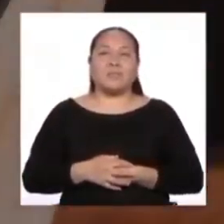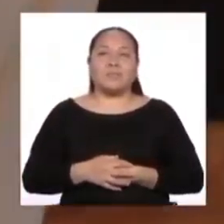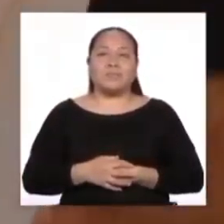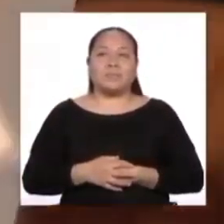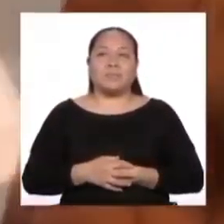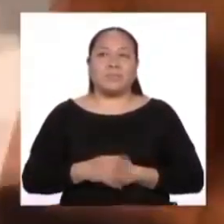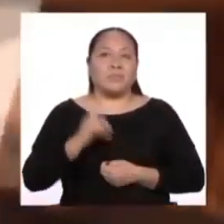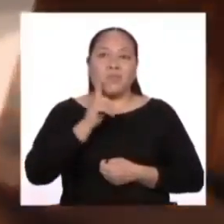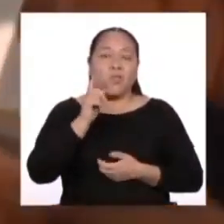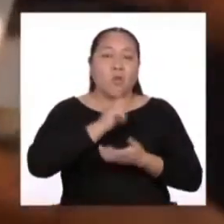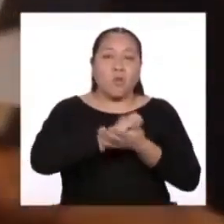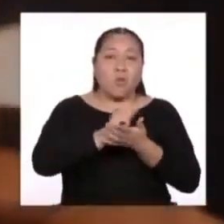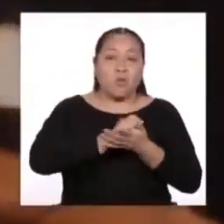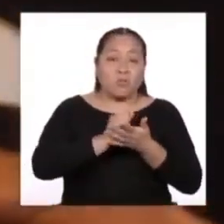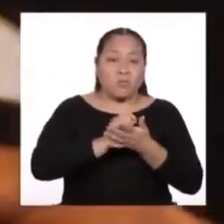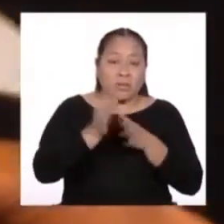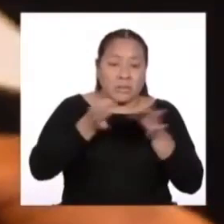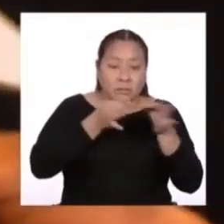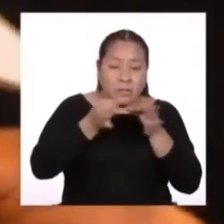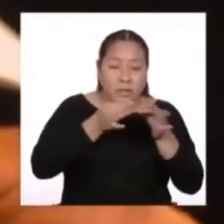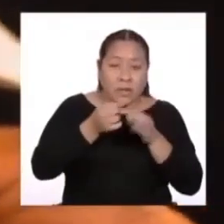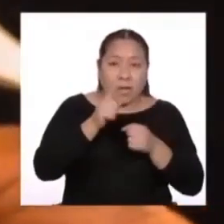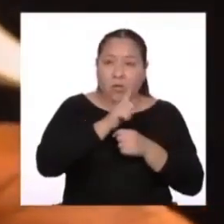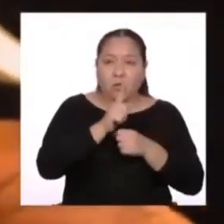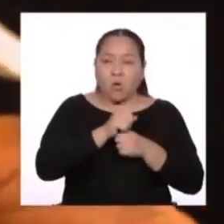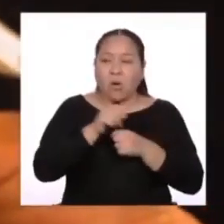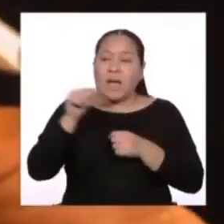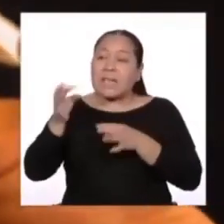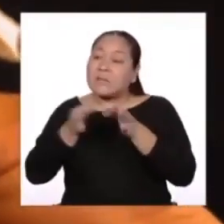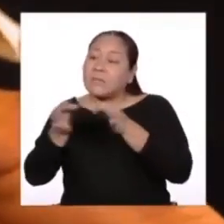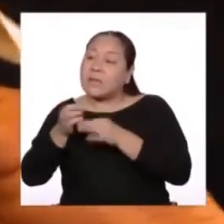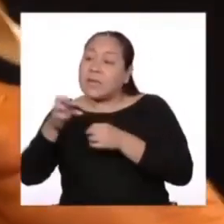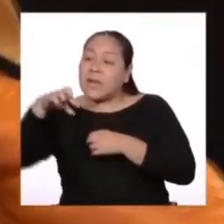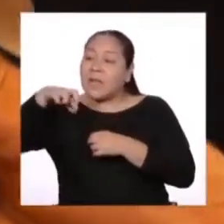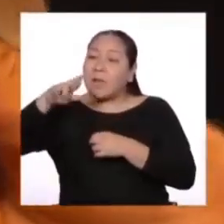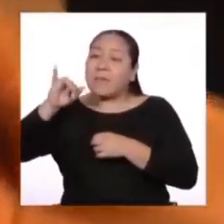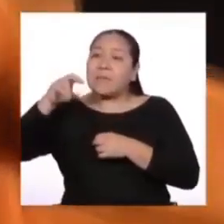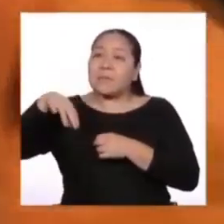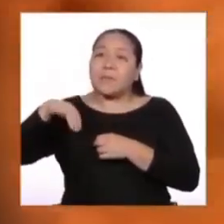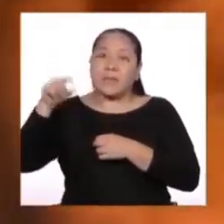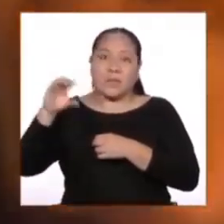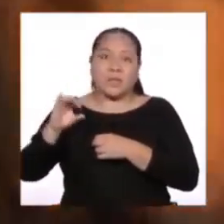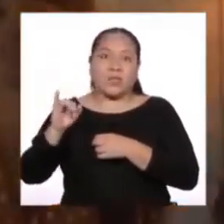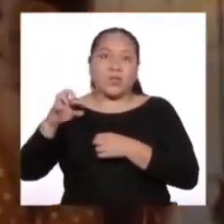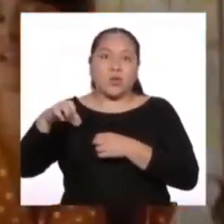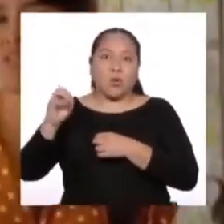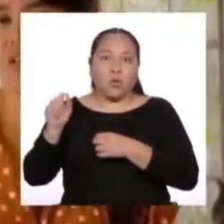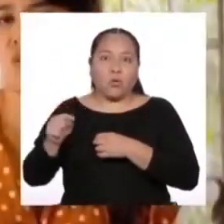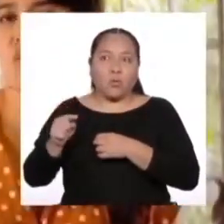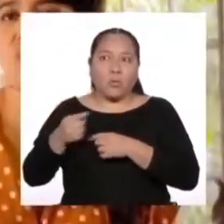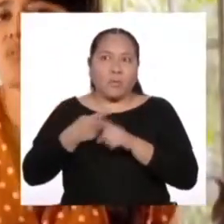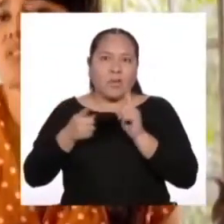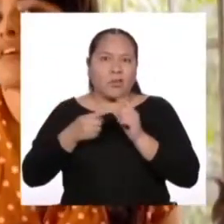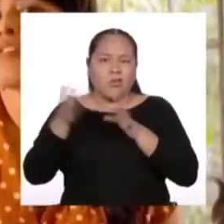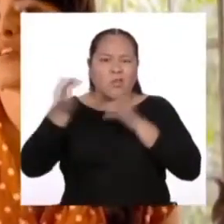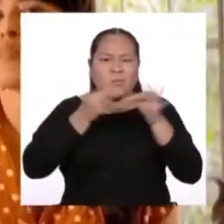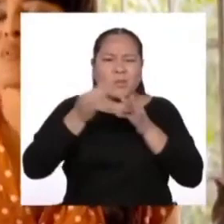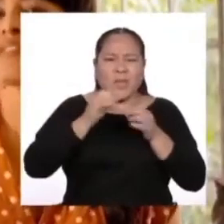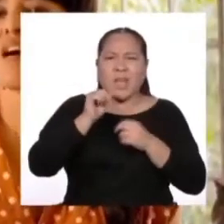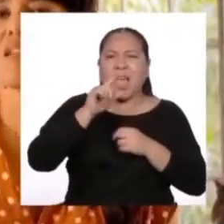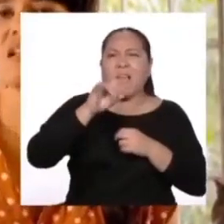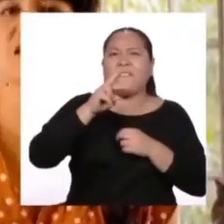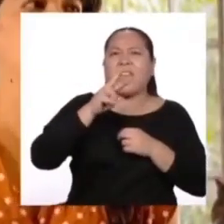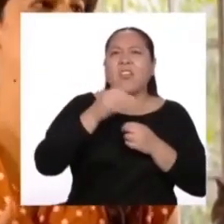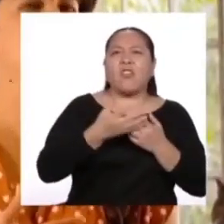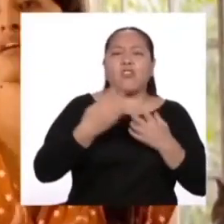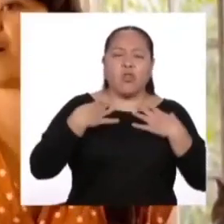Ni siquiera lo describen bien a él. Escriben al principito. Es más, hacen un dibujo del principito. Pero no nos dicen nada del aviador. No nos dicen ni con